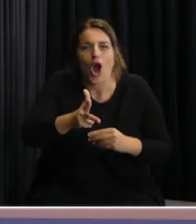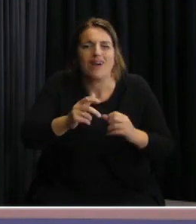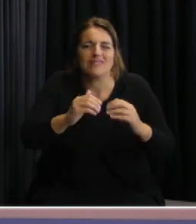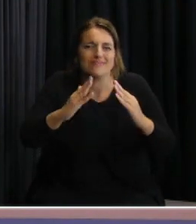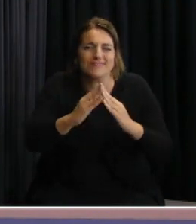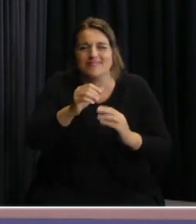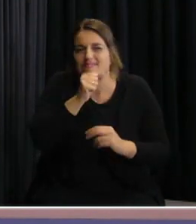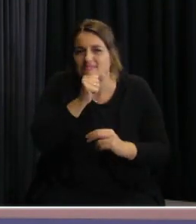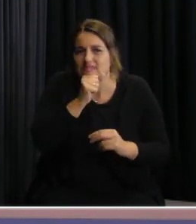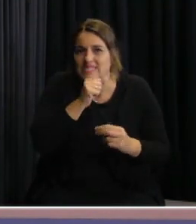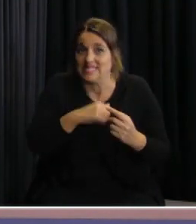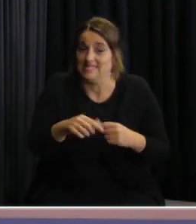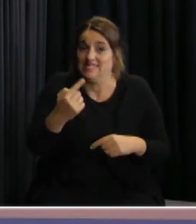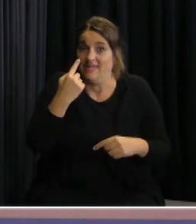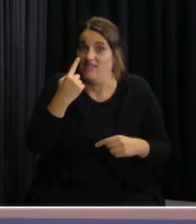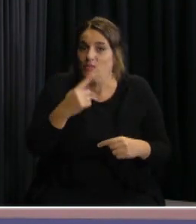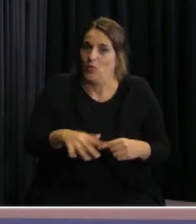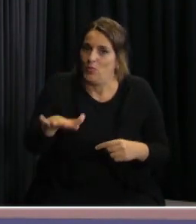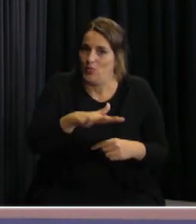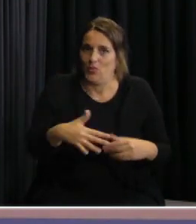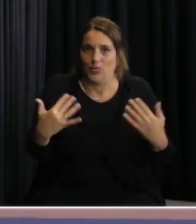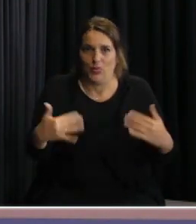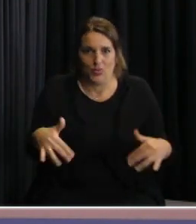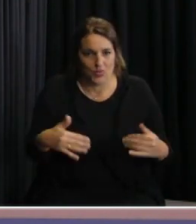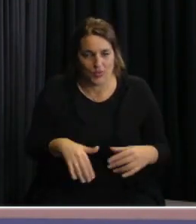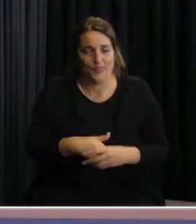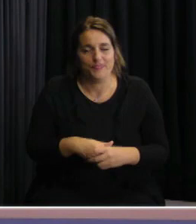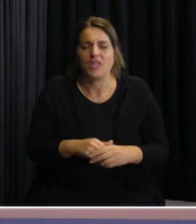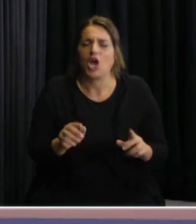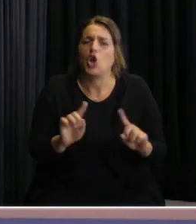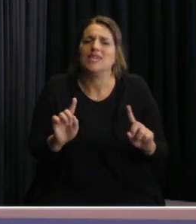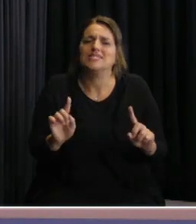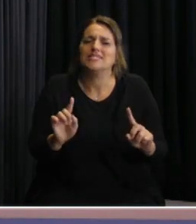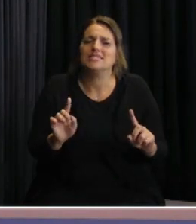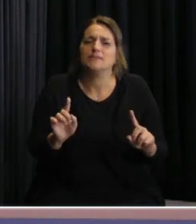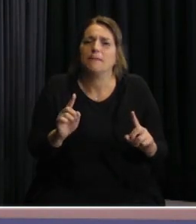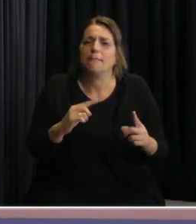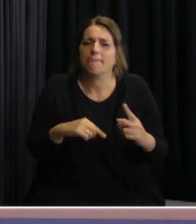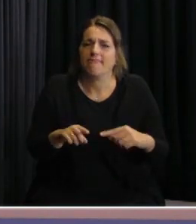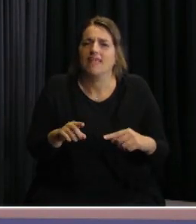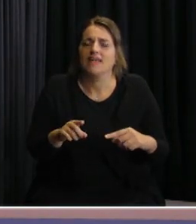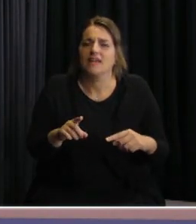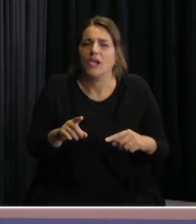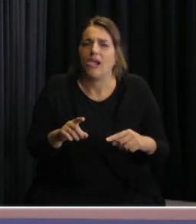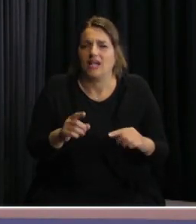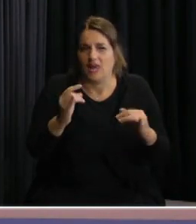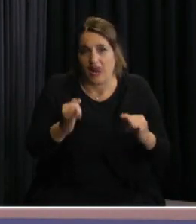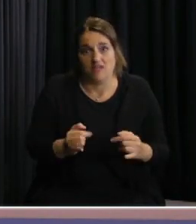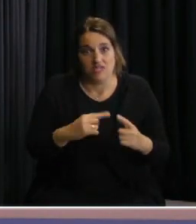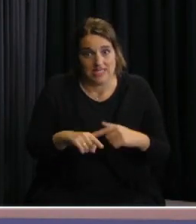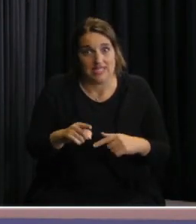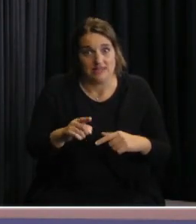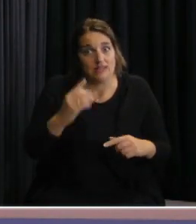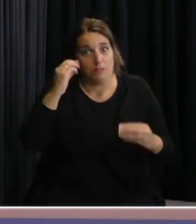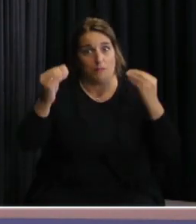vemos la situación que esto representa. Primero es una decisión difícil, pero después a uno le preocupa